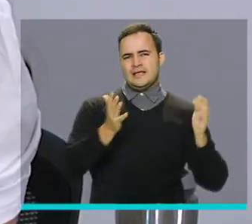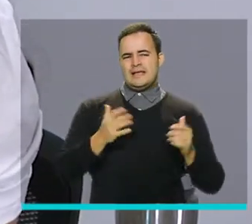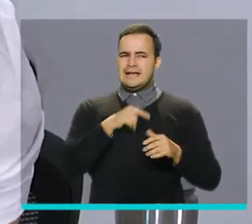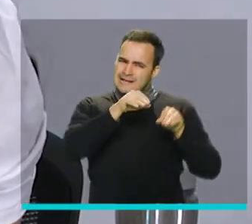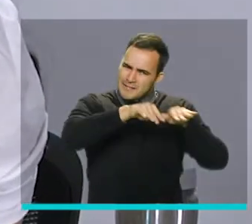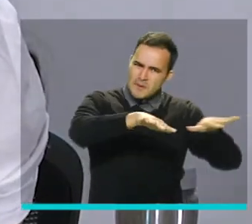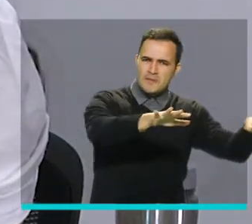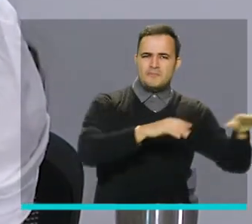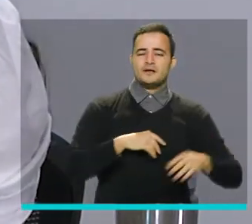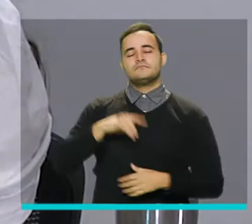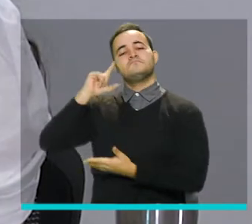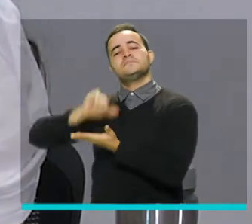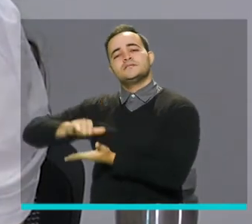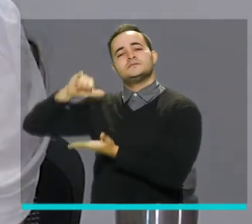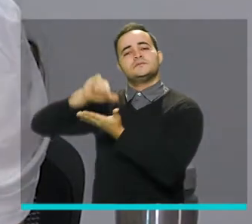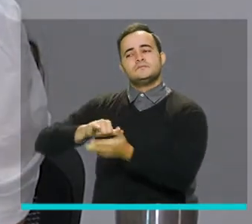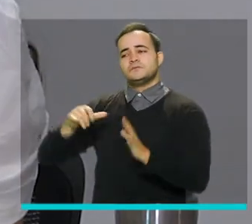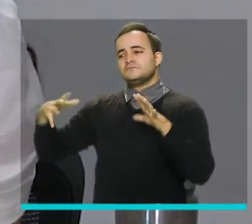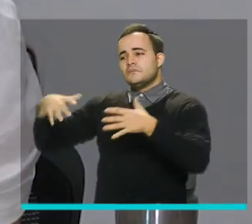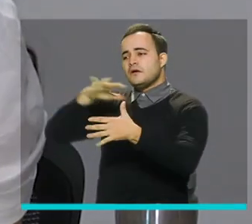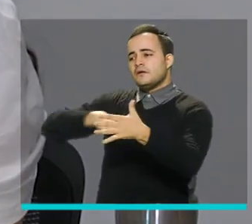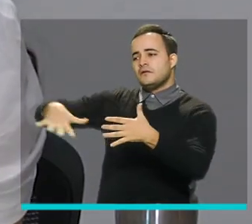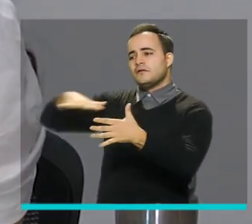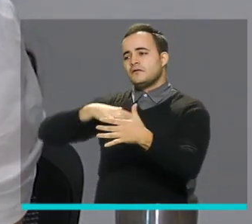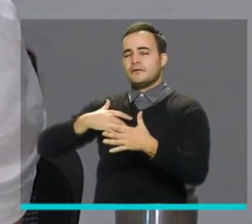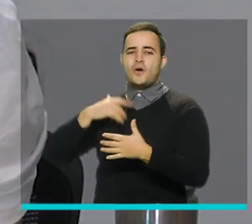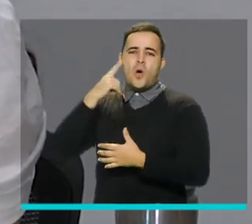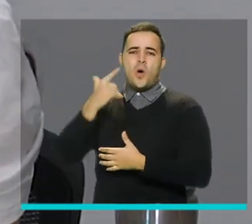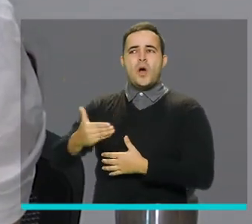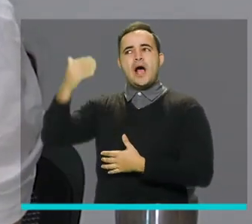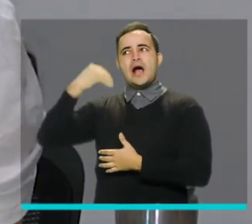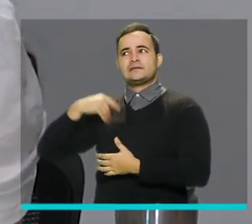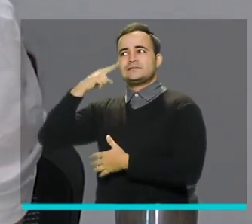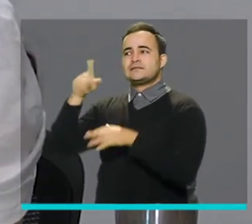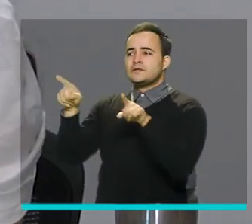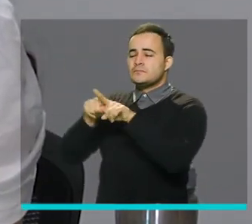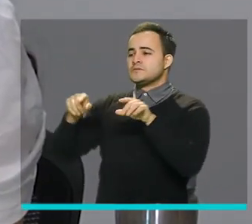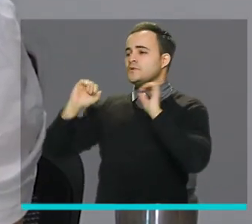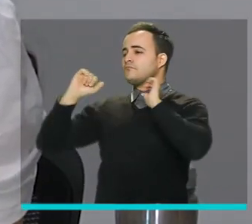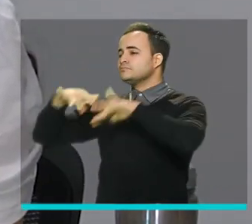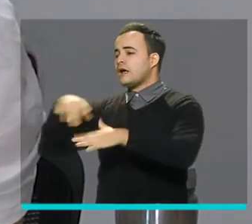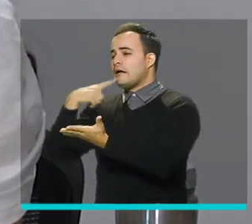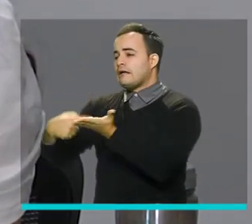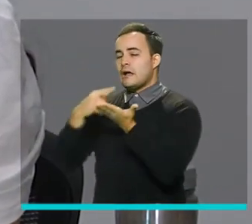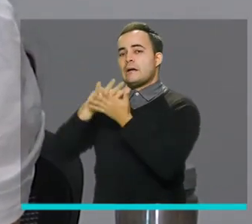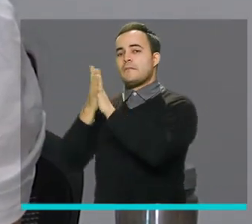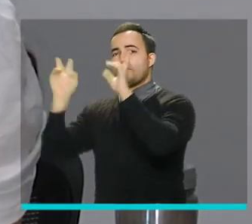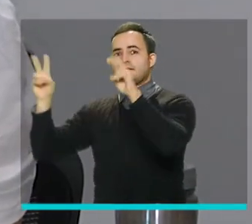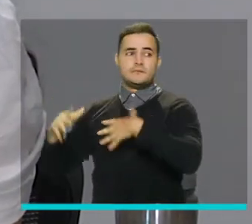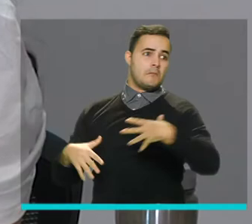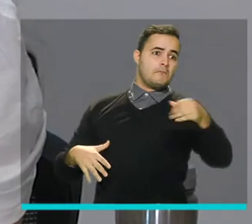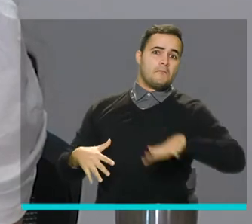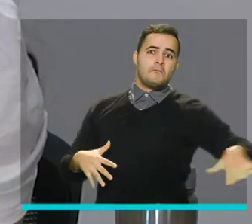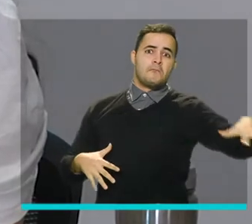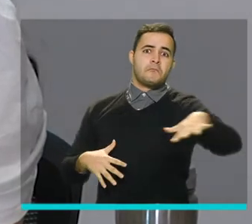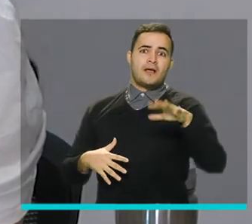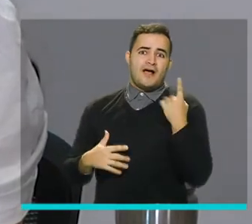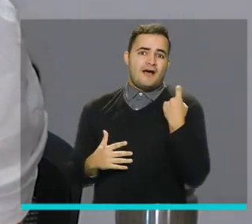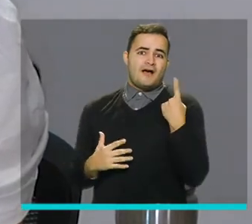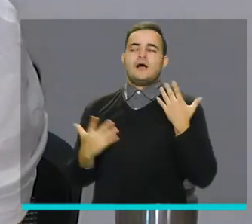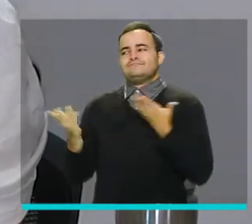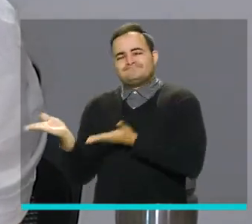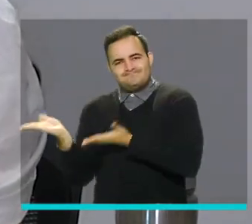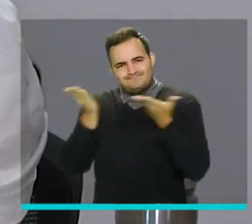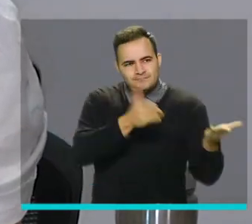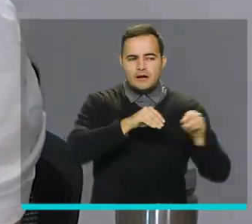se quede de pronto como en los mismos círculos y en las mismas paredes que siempre han acogido los temas de paz sino que podamos llevarlo a la